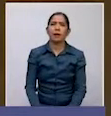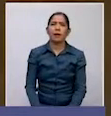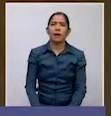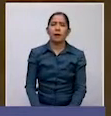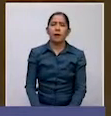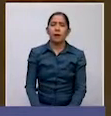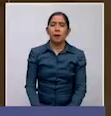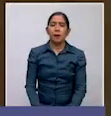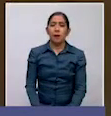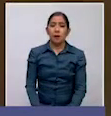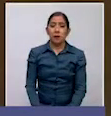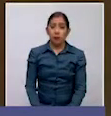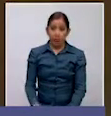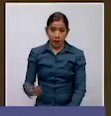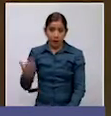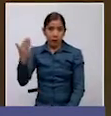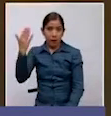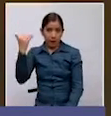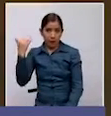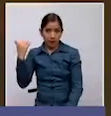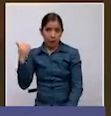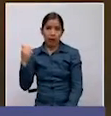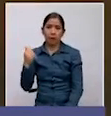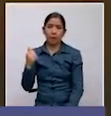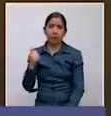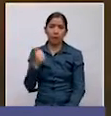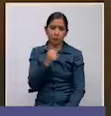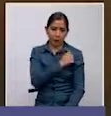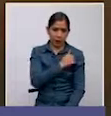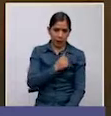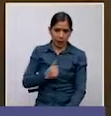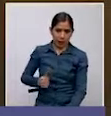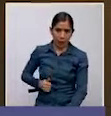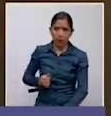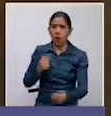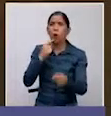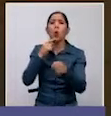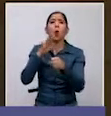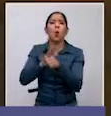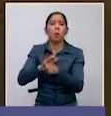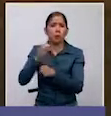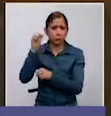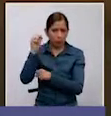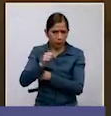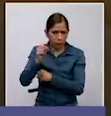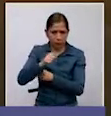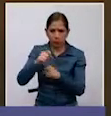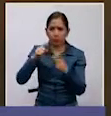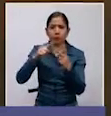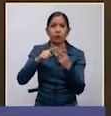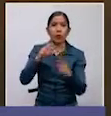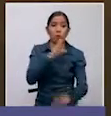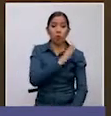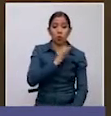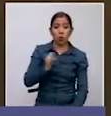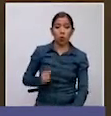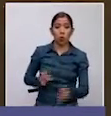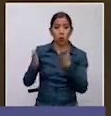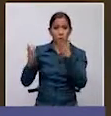donde hubo un compromiso primero de la primera autoridad municipal, de nuestros concejales que han visitado,